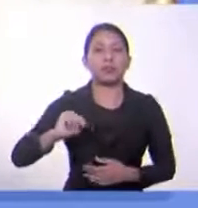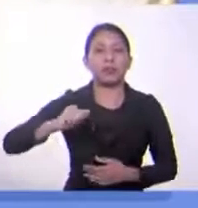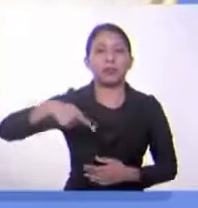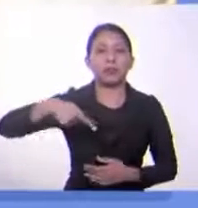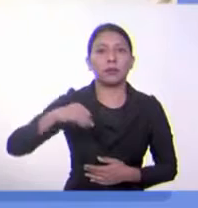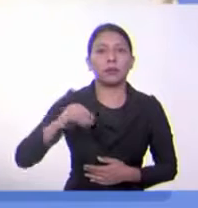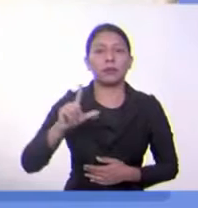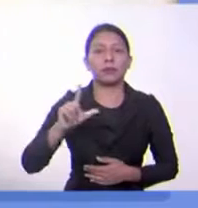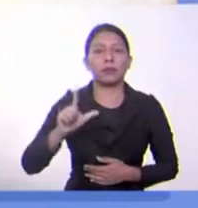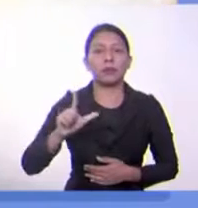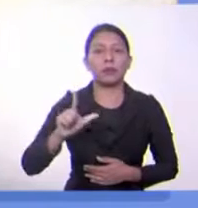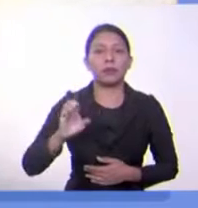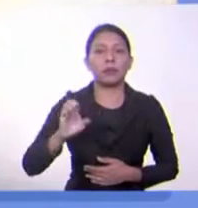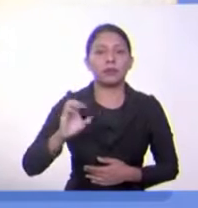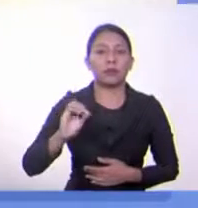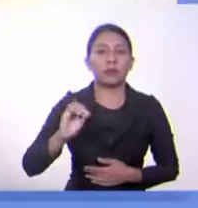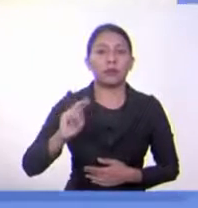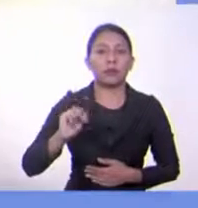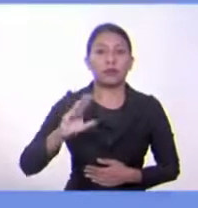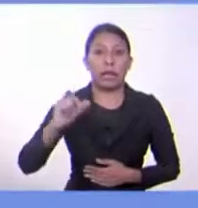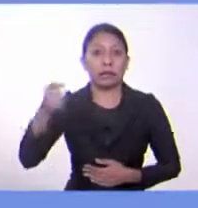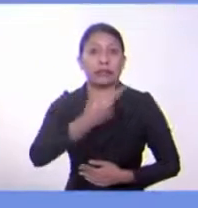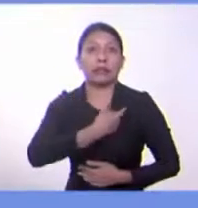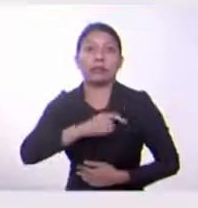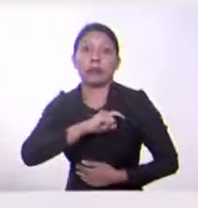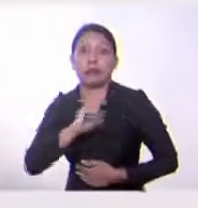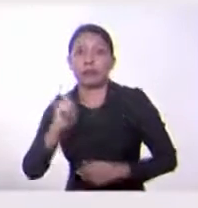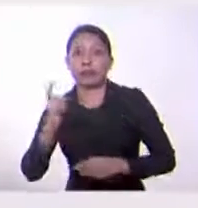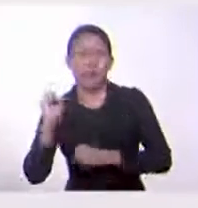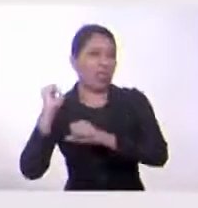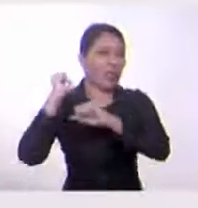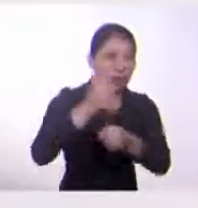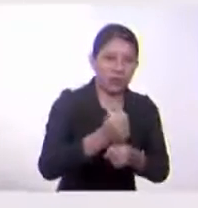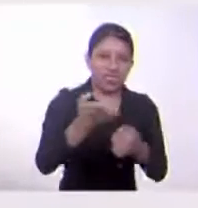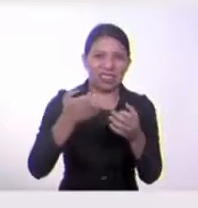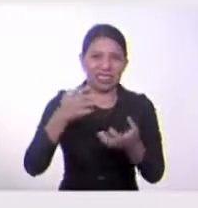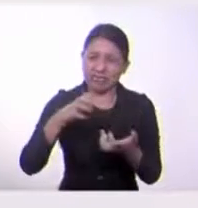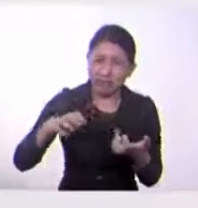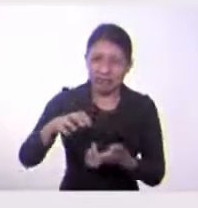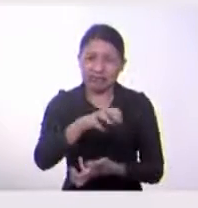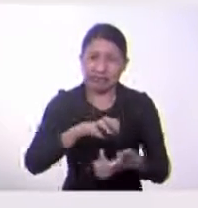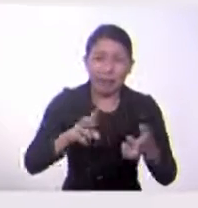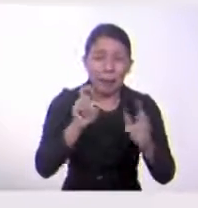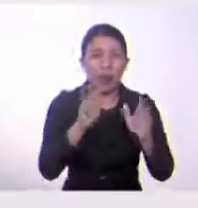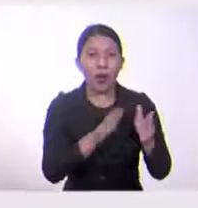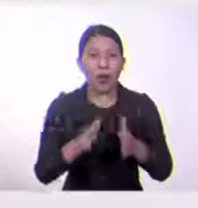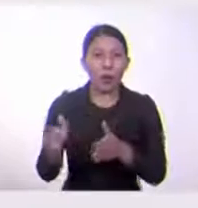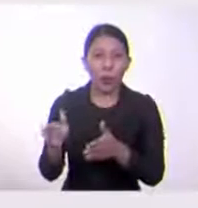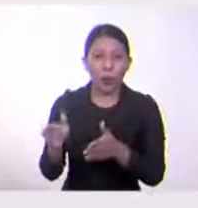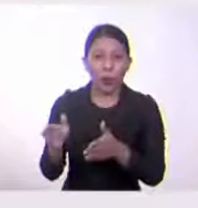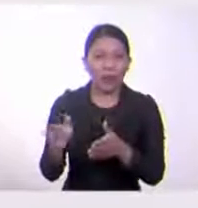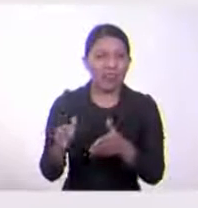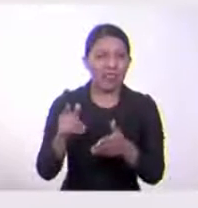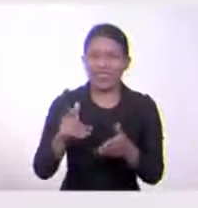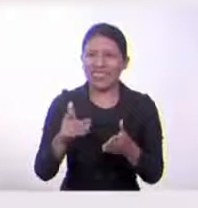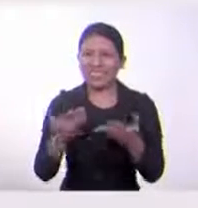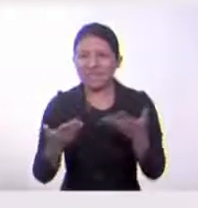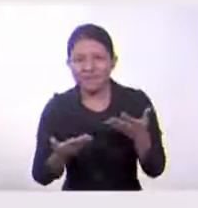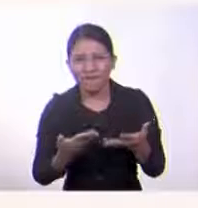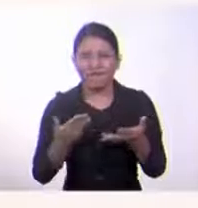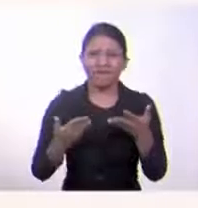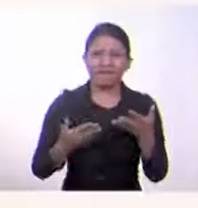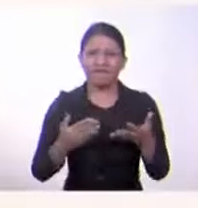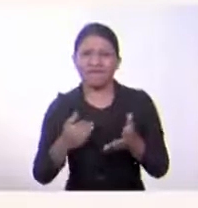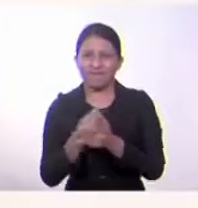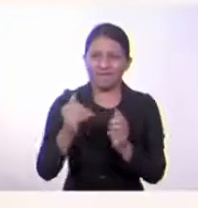la península ibérica, a España como tal. Esto desorganiza un poco la cuestión administrativa, esto genera convulsión.